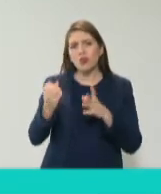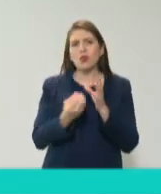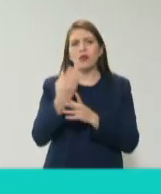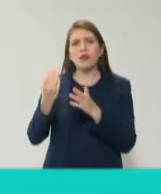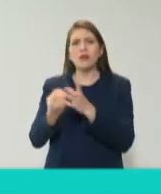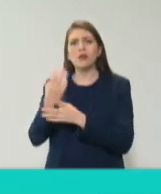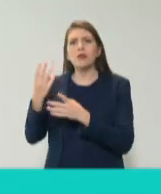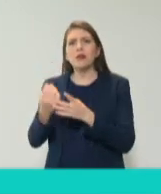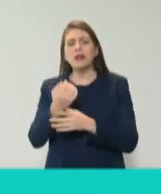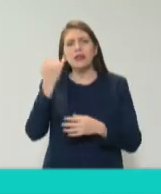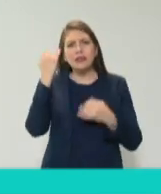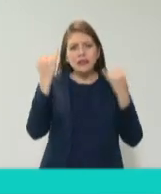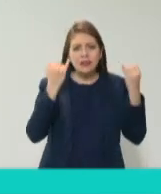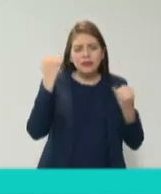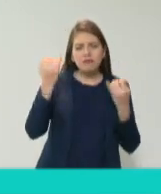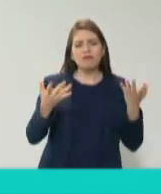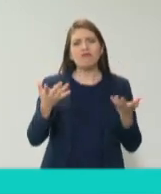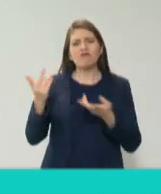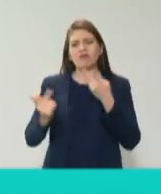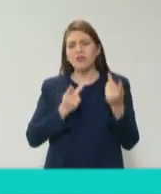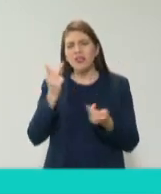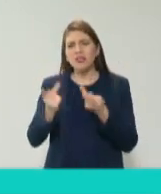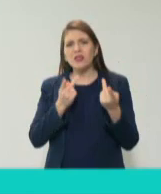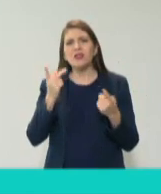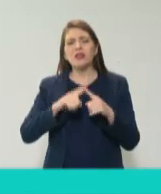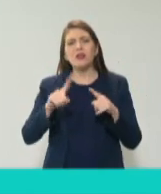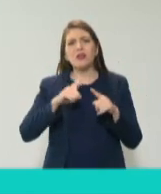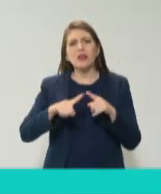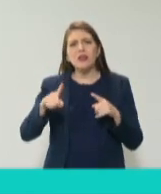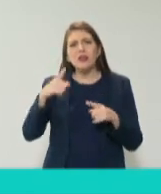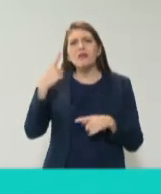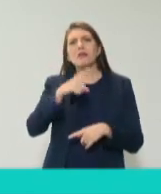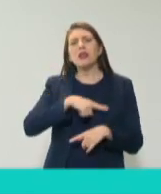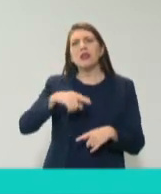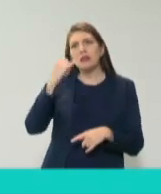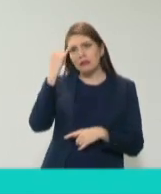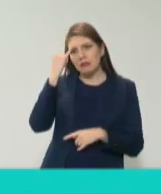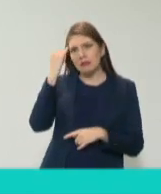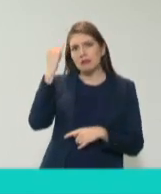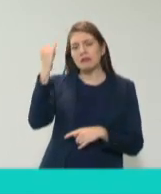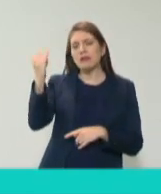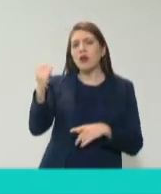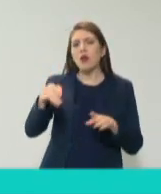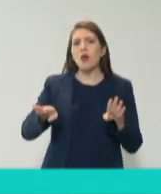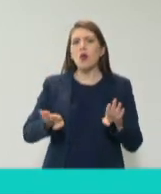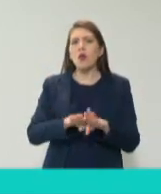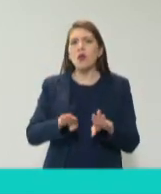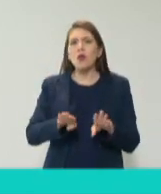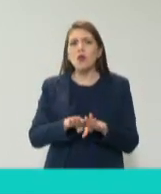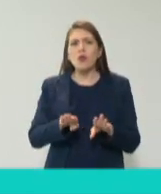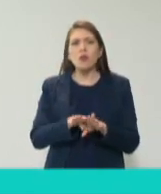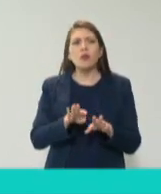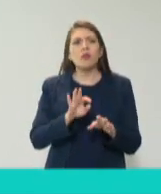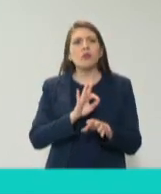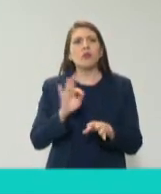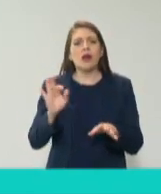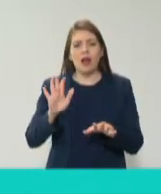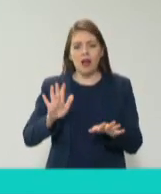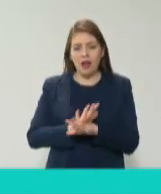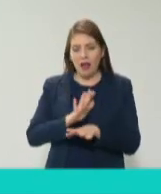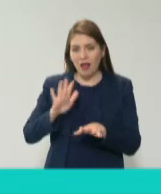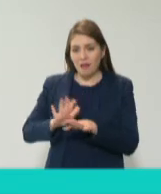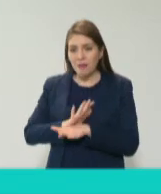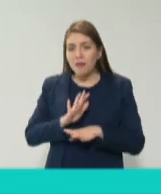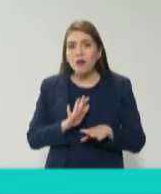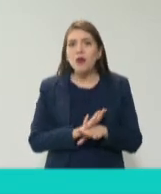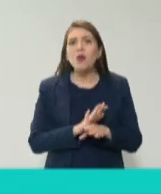sobre todo con nuevas preguntas para imaginarnos de qué forma podemos pues si no darle la vuelta pues aunque